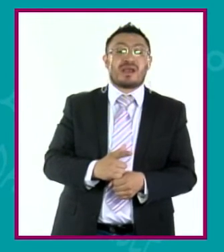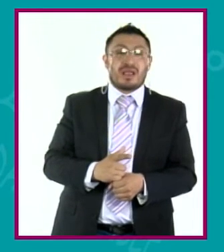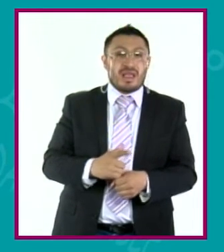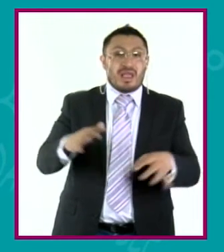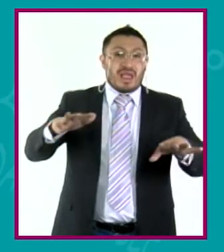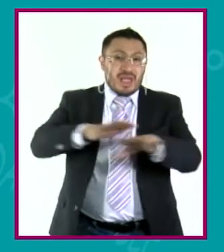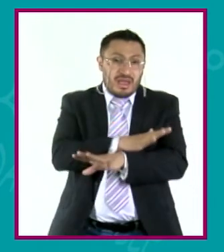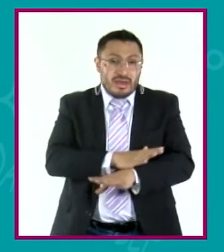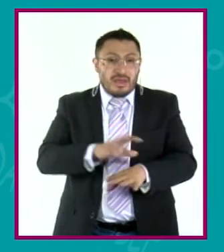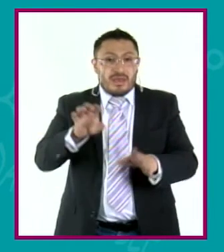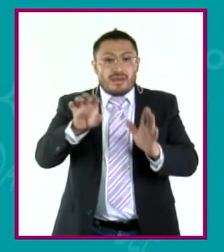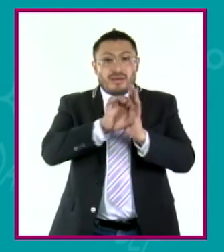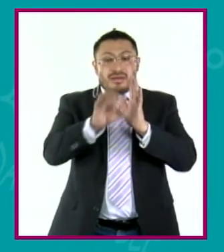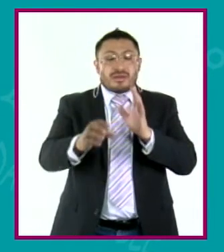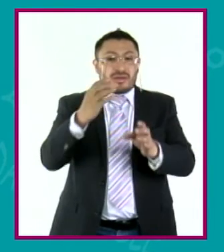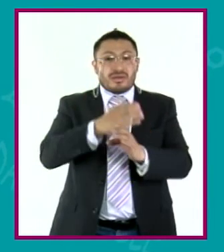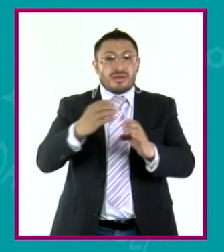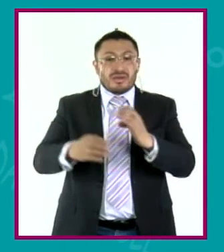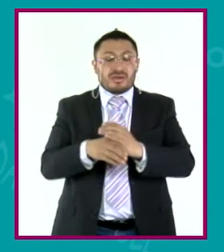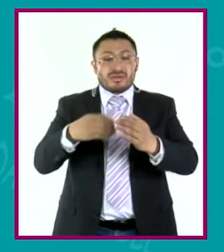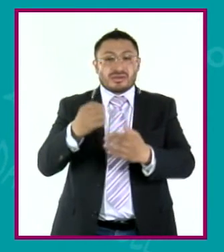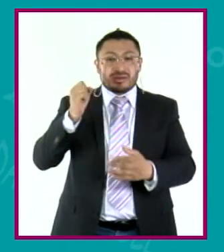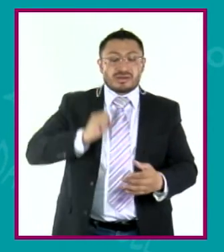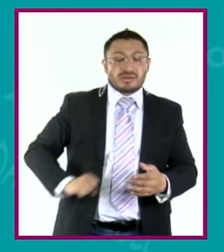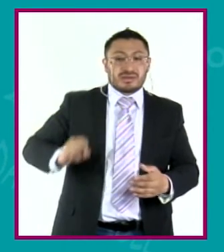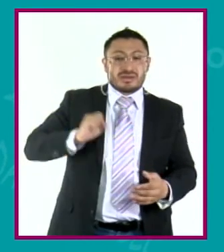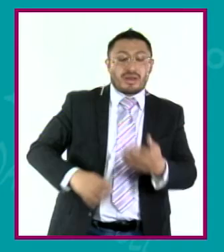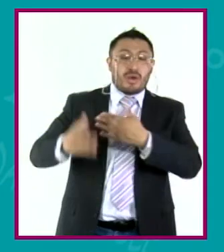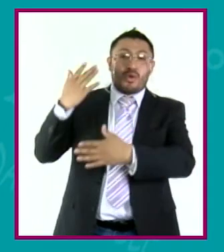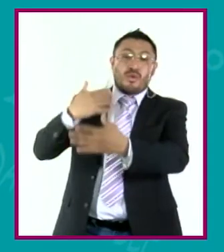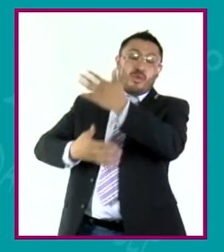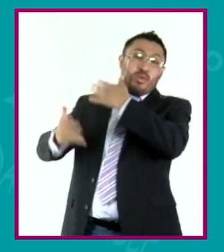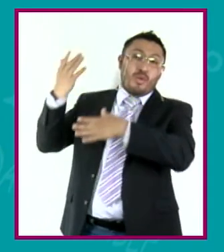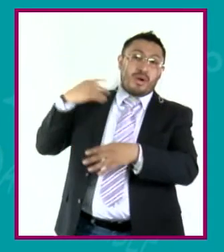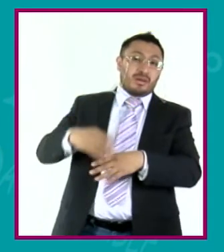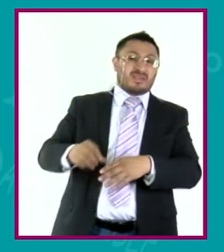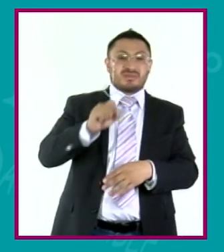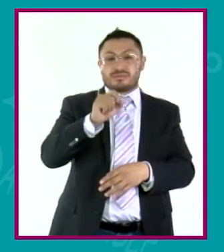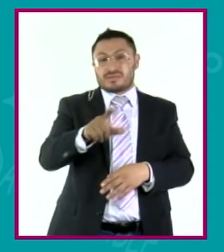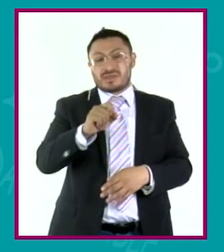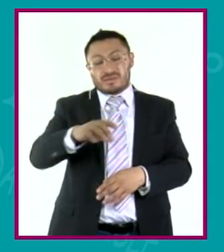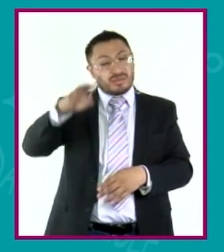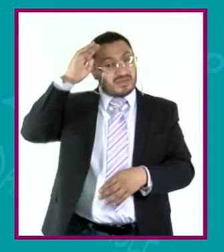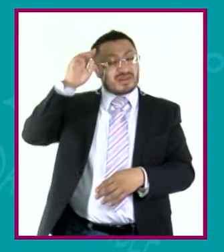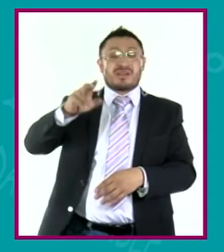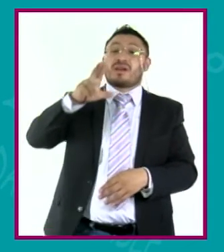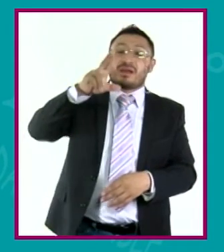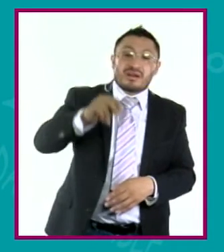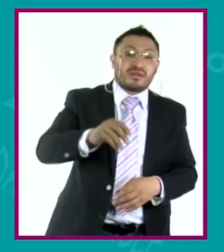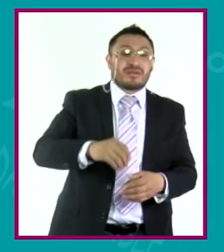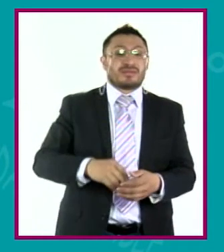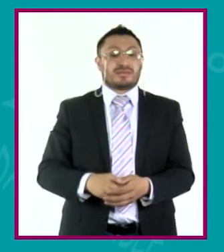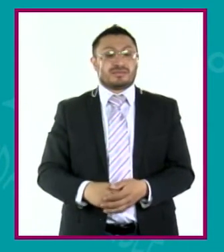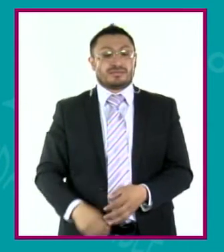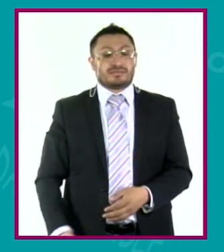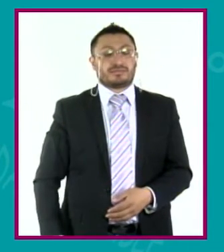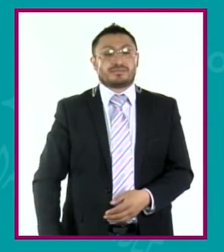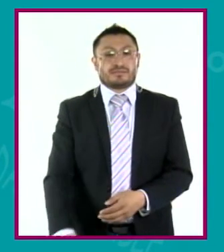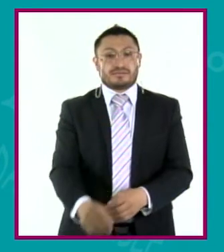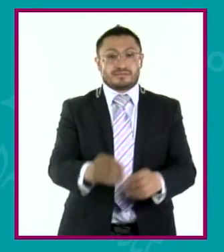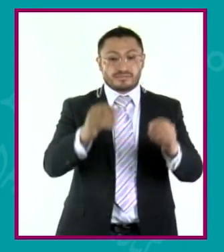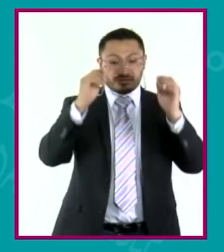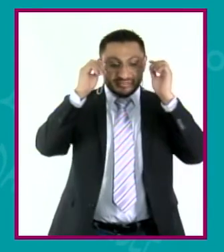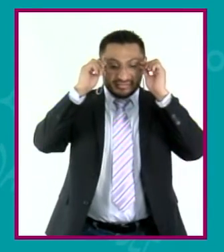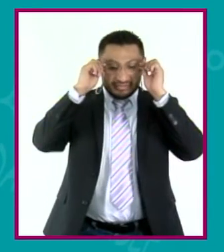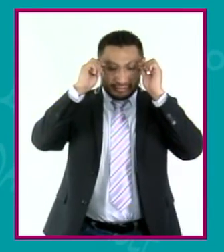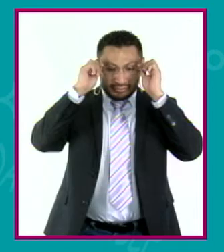se podían haber pensado hace dos siglos porque el mundo era diferente. Cuando el propio Newton otra vez dice, si logré ver viejos porque estaba parado en hombros de